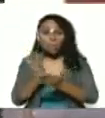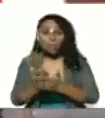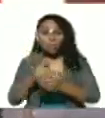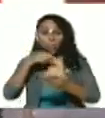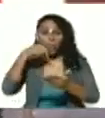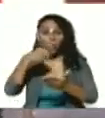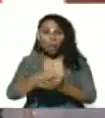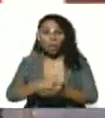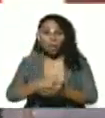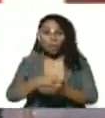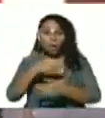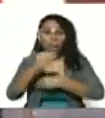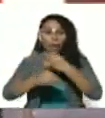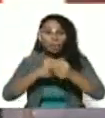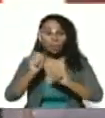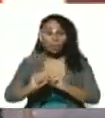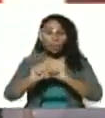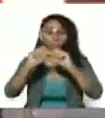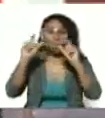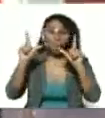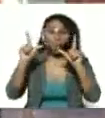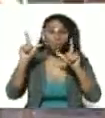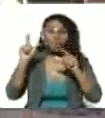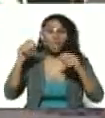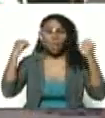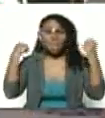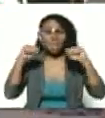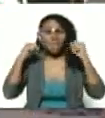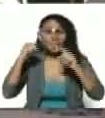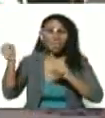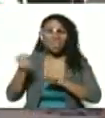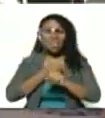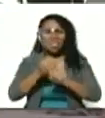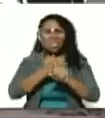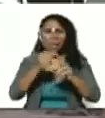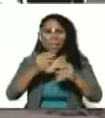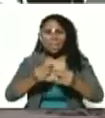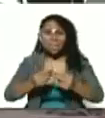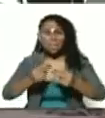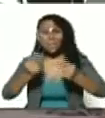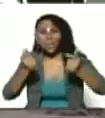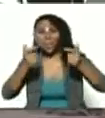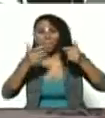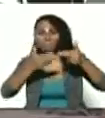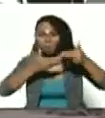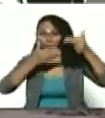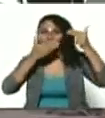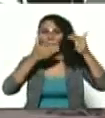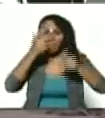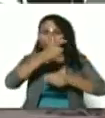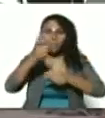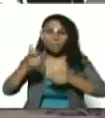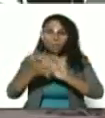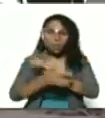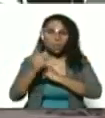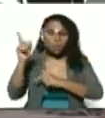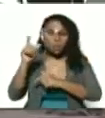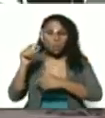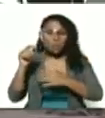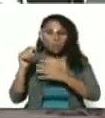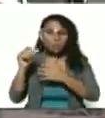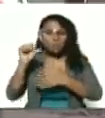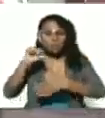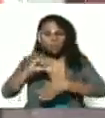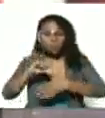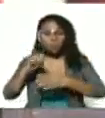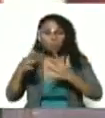civilizado asombró de las prácticas de torturas y desapariciones en las dictaduras del cono sur americano ocurrieron